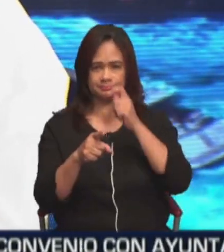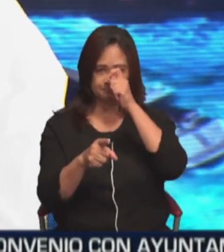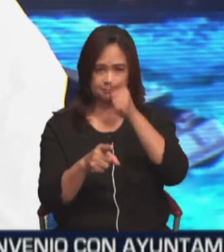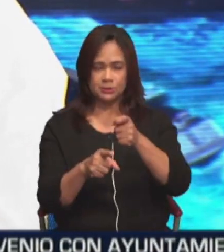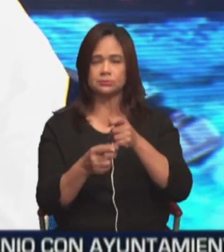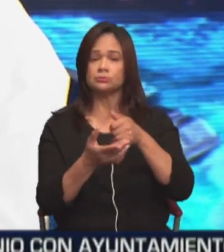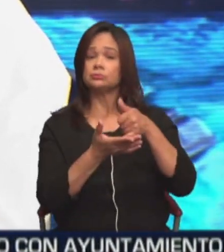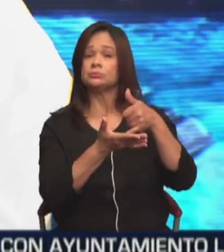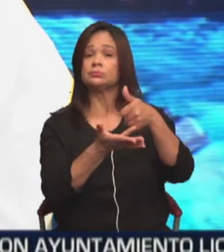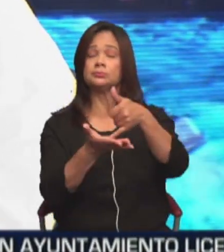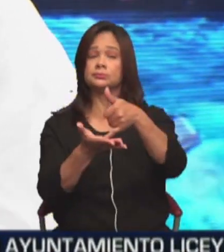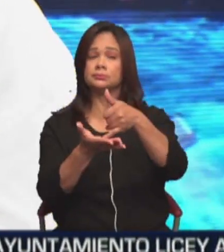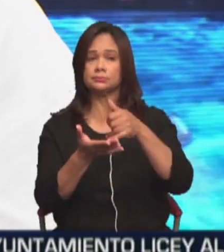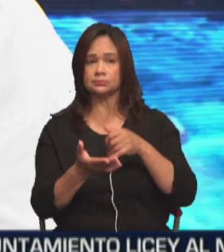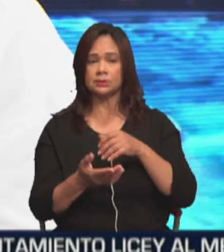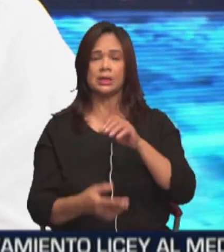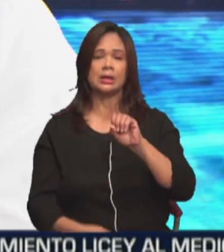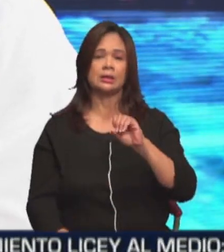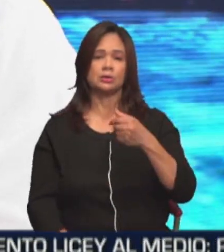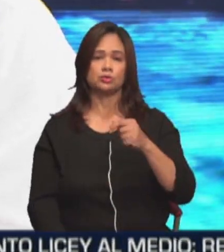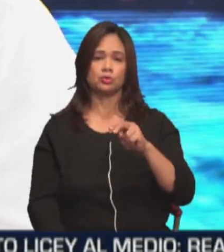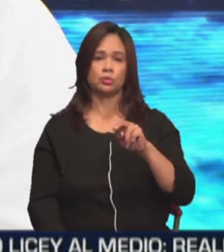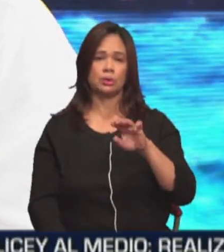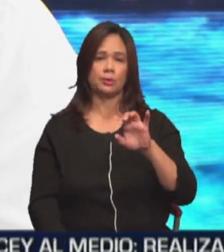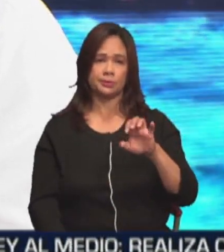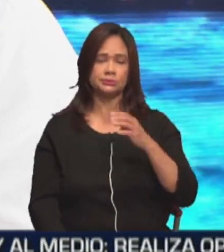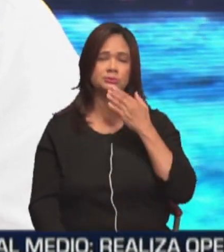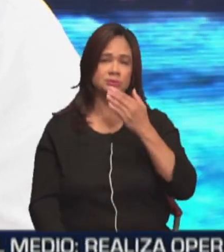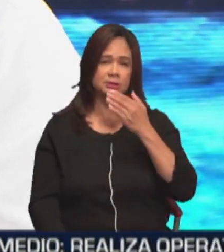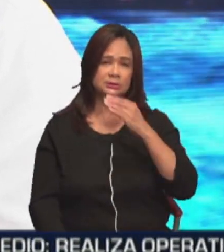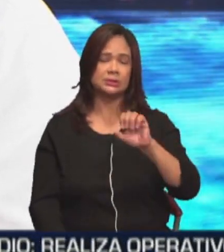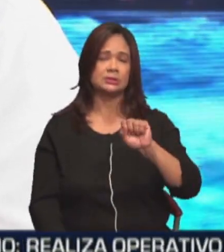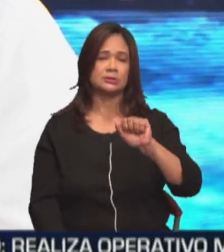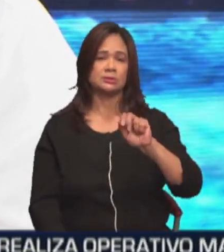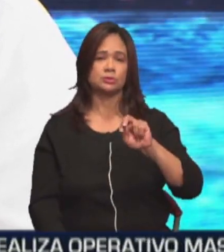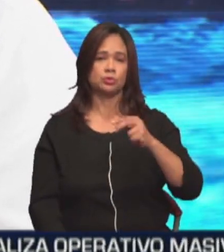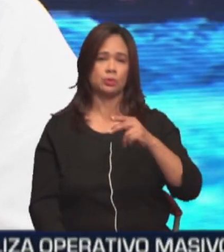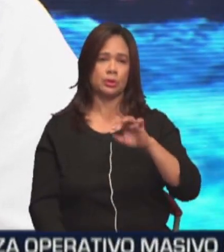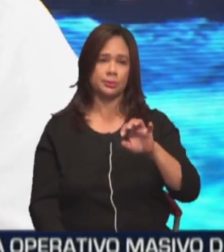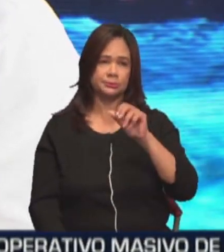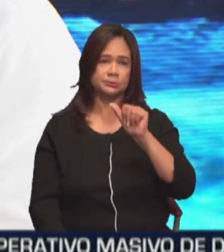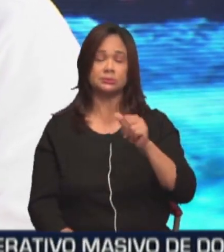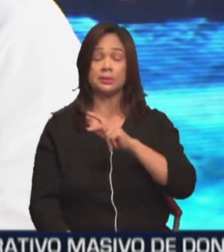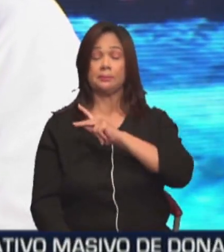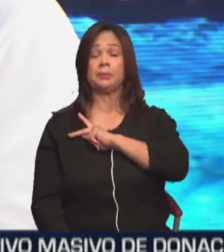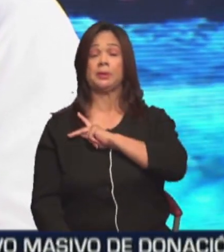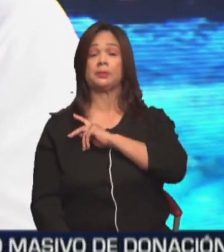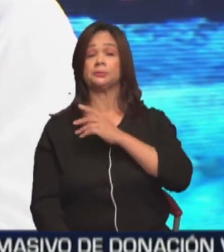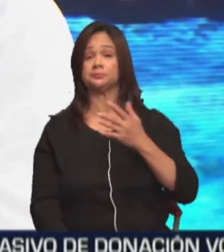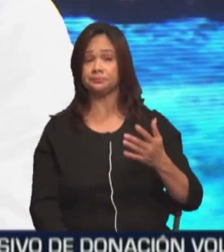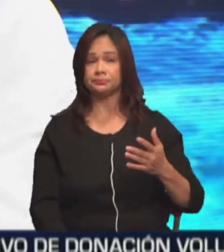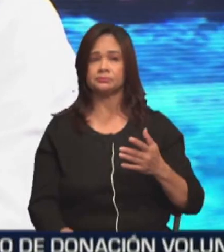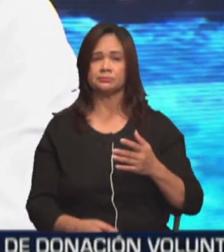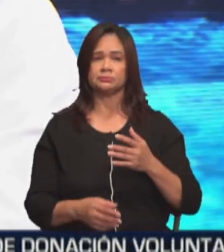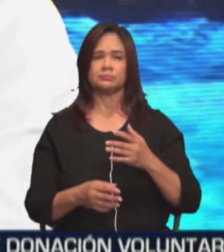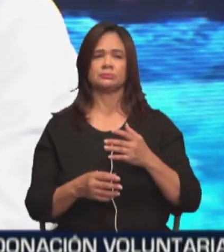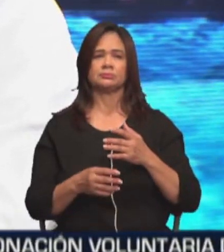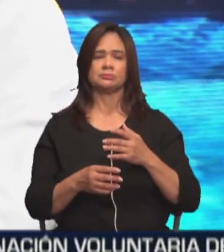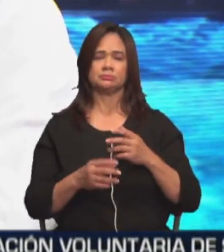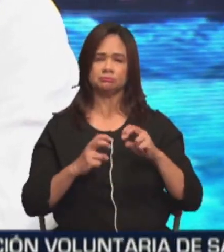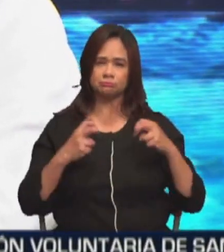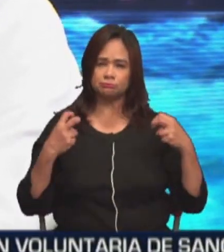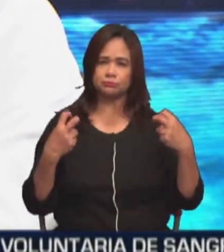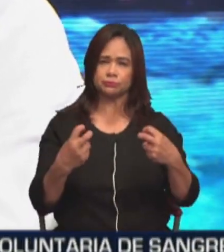unos reconocimientos especiales, azonadores, hay que darle gracias, azonadores de la institución oficial del sector privado, que está sentada en mesa,